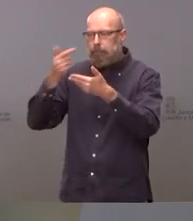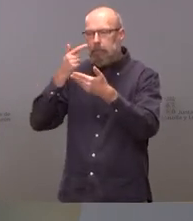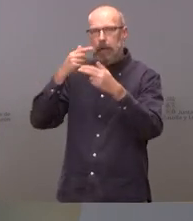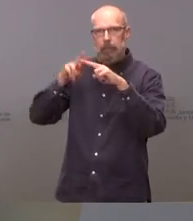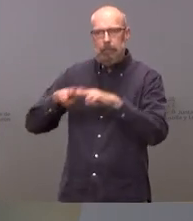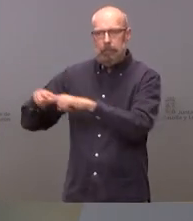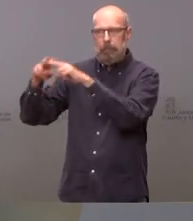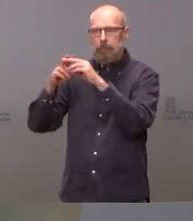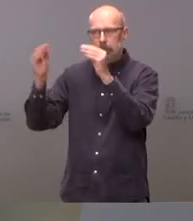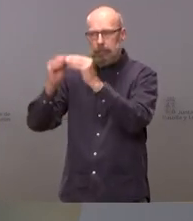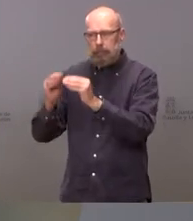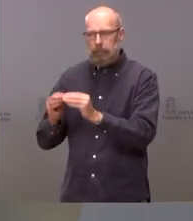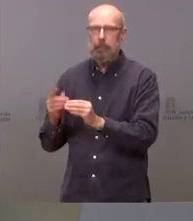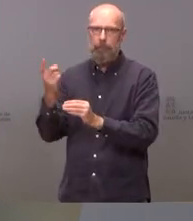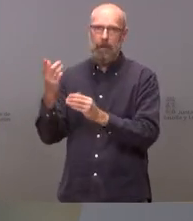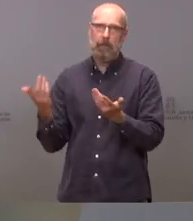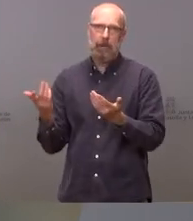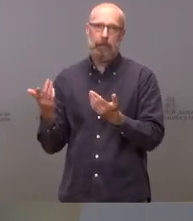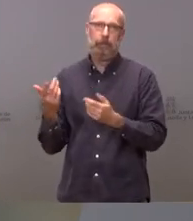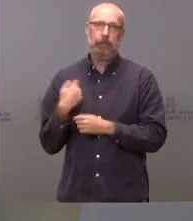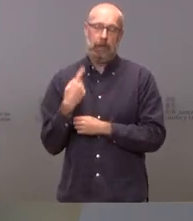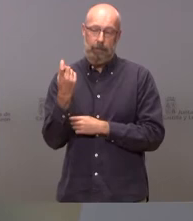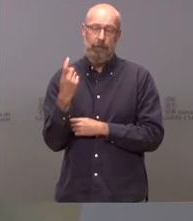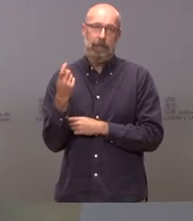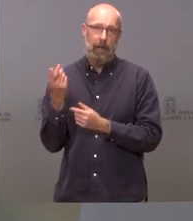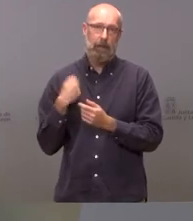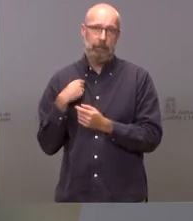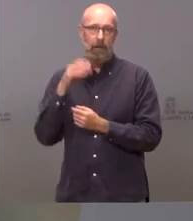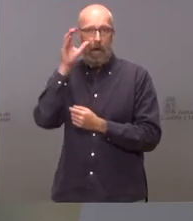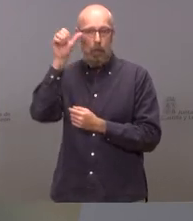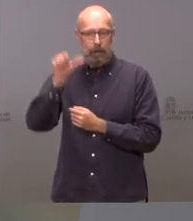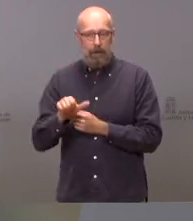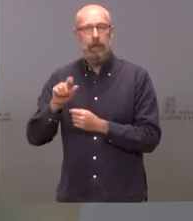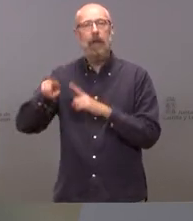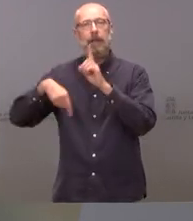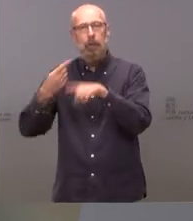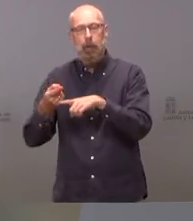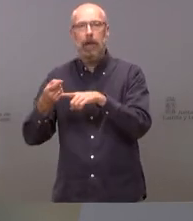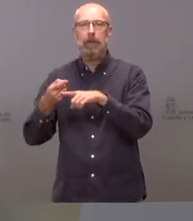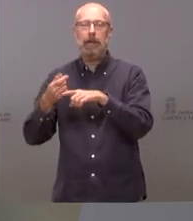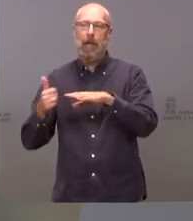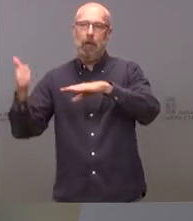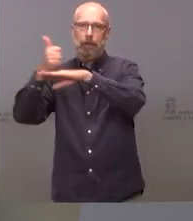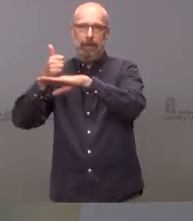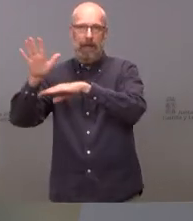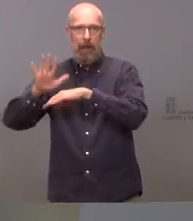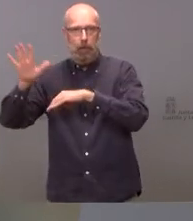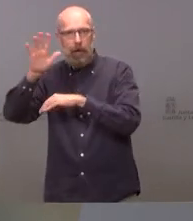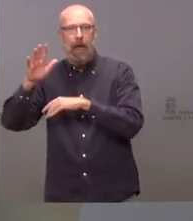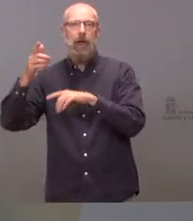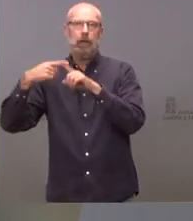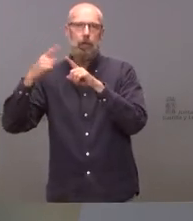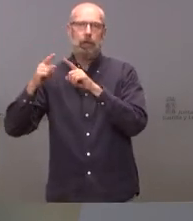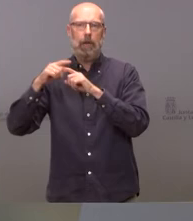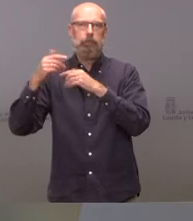cautelares que conllevarán una audiencia al ministerio y luego una decisión por auto de la Audiencia Nacional sustentable también lógicamente